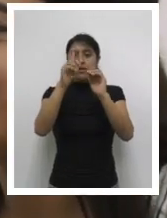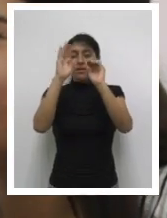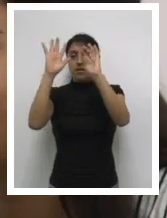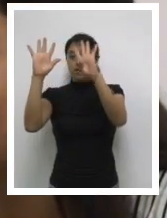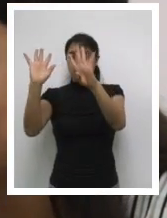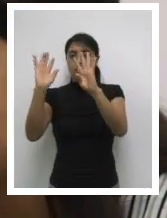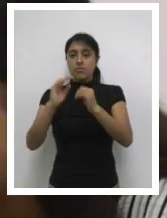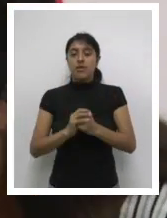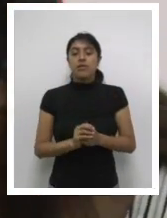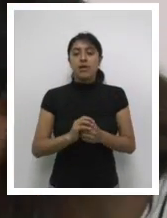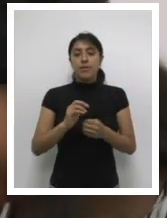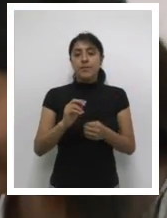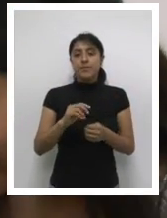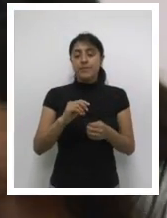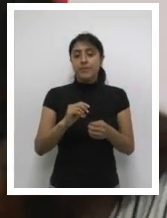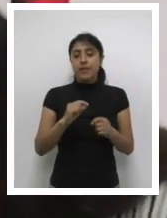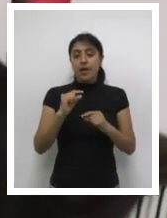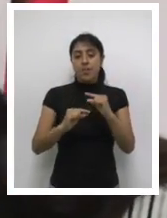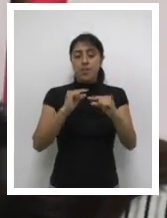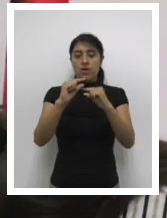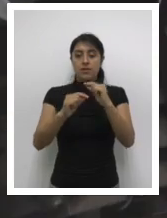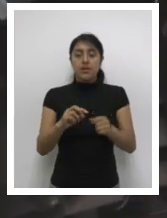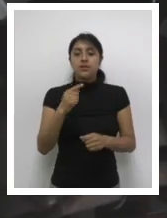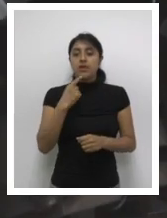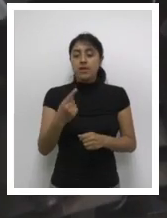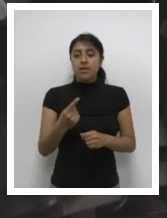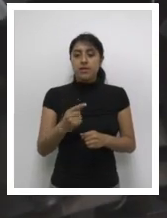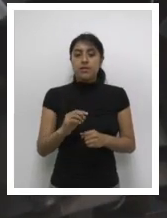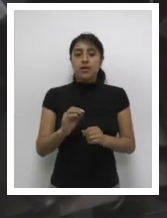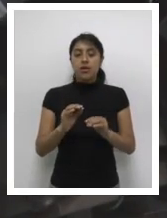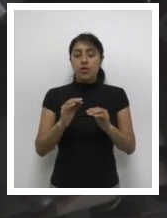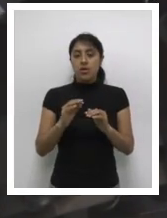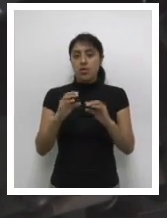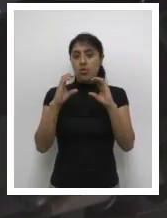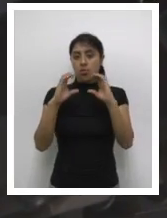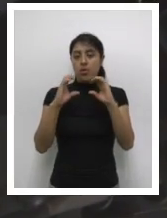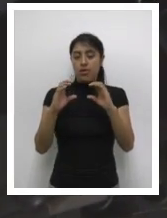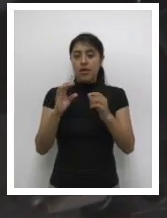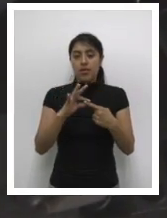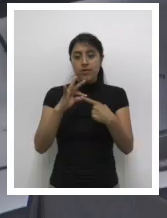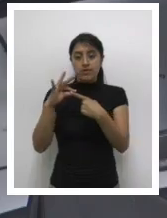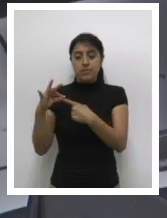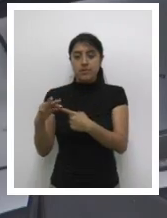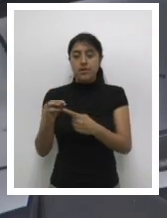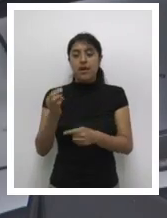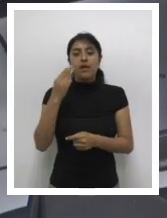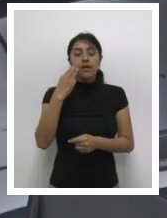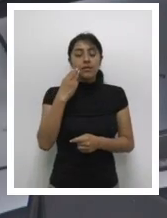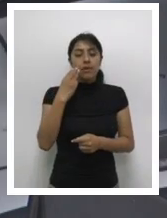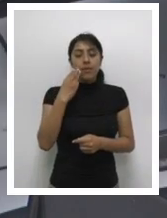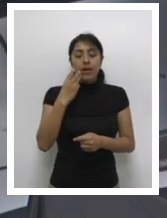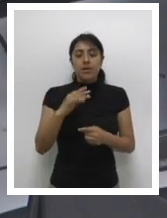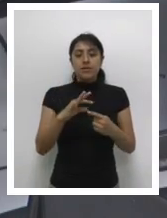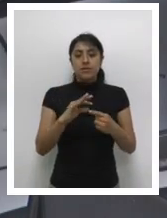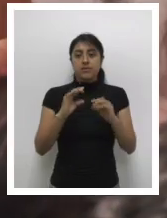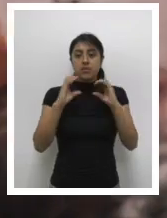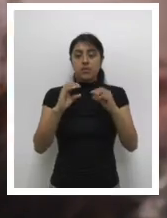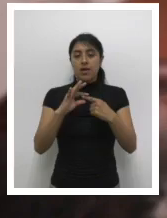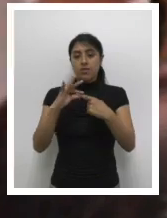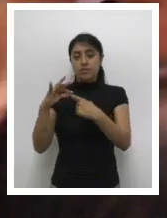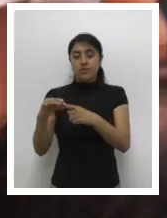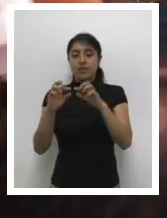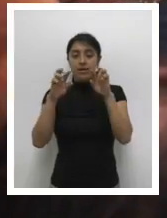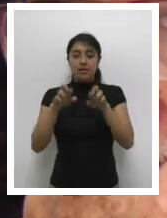El protocolo establece un trato especial para mujeres en estado de gestación, madres con niños en brazos,